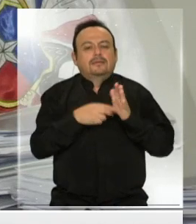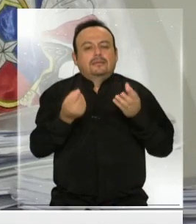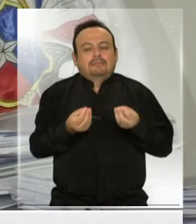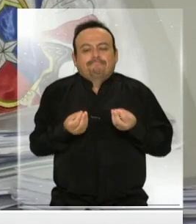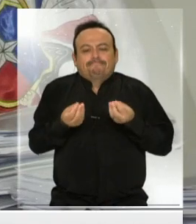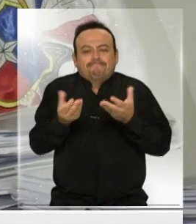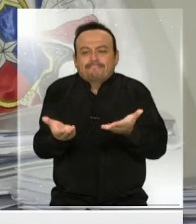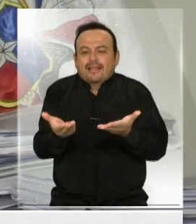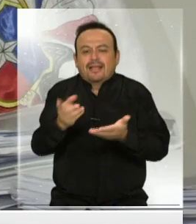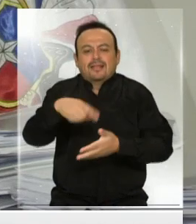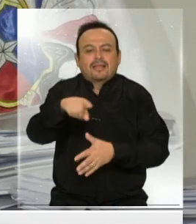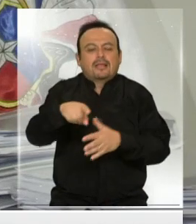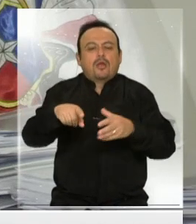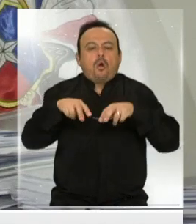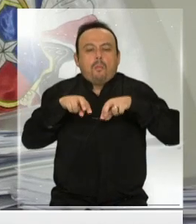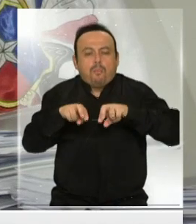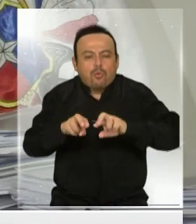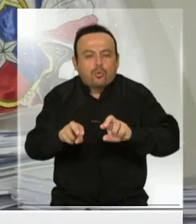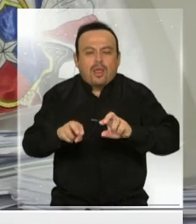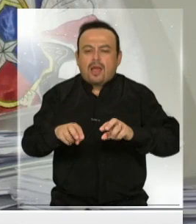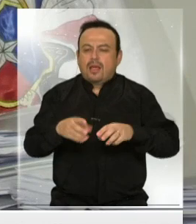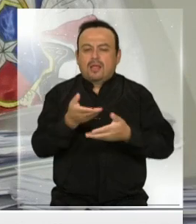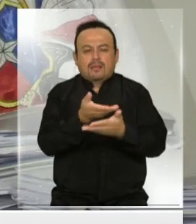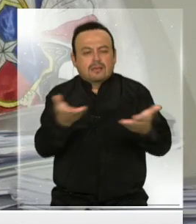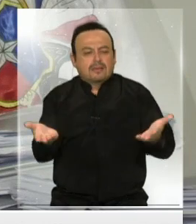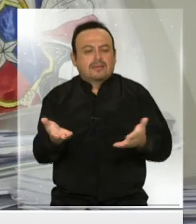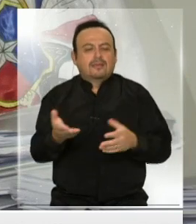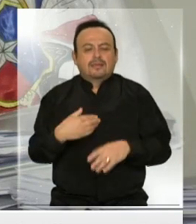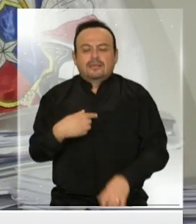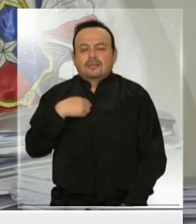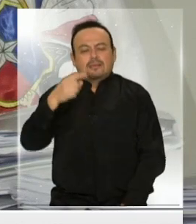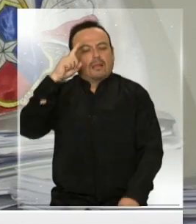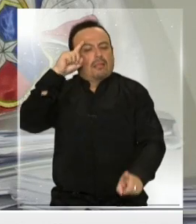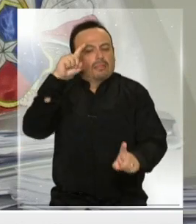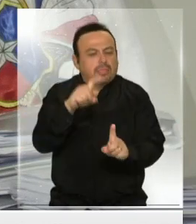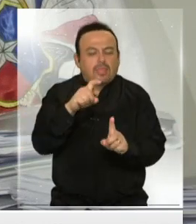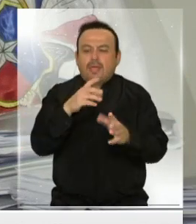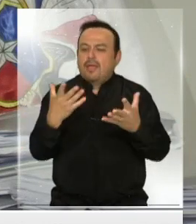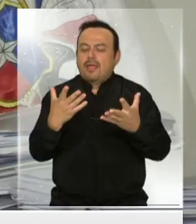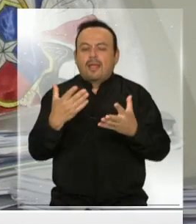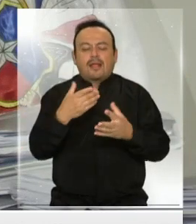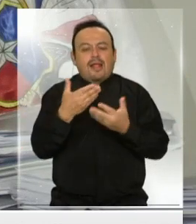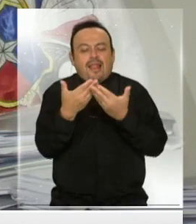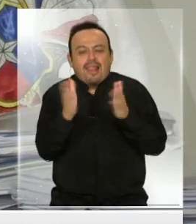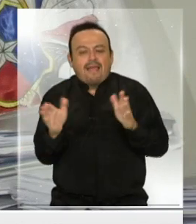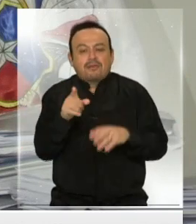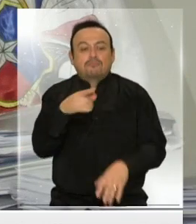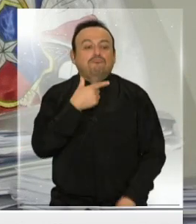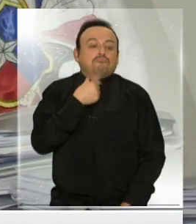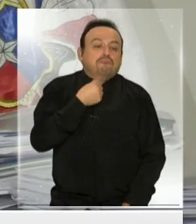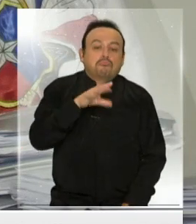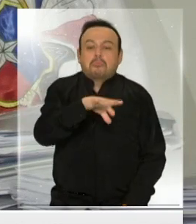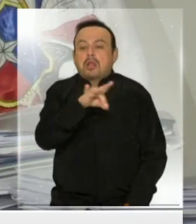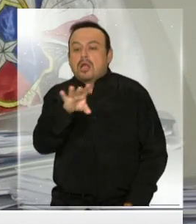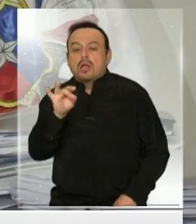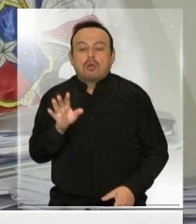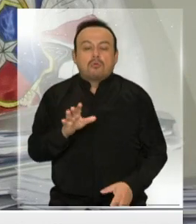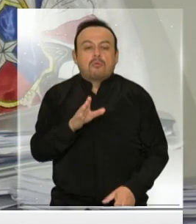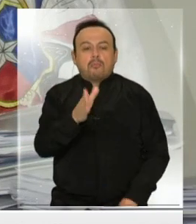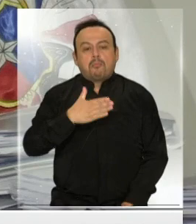libertad, más oportunidades, respetar más las preferencias y las decisiones que libremente tomen los trabajadores.